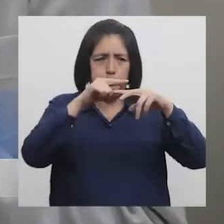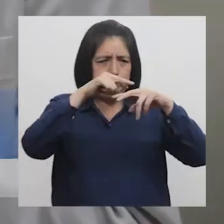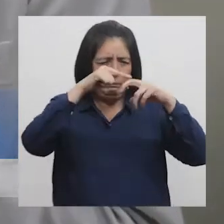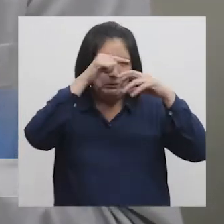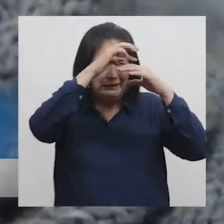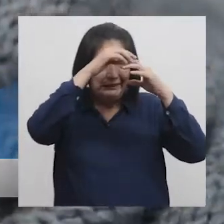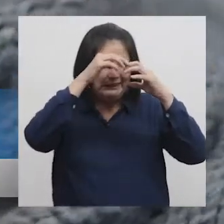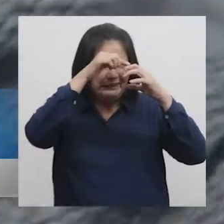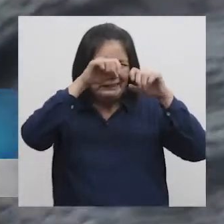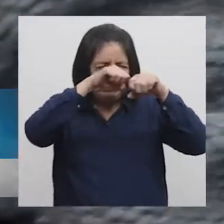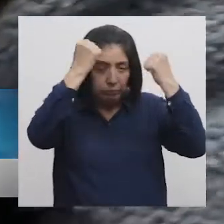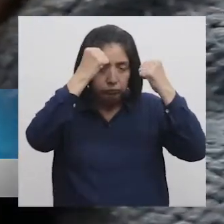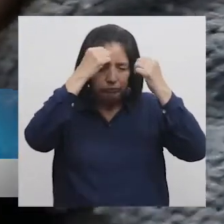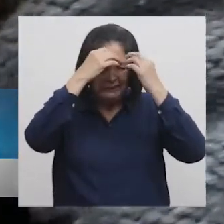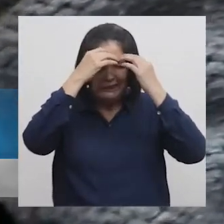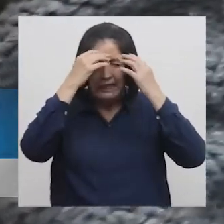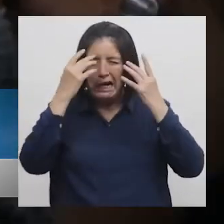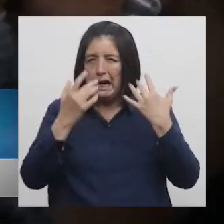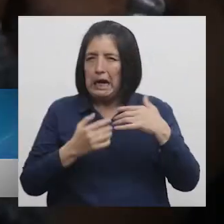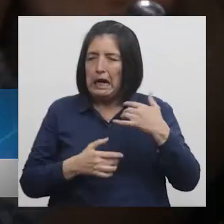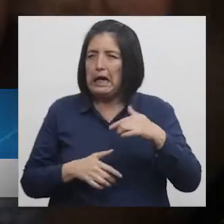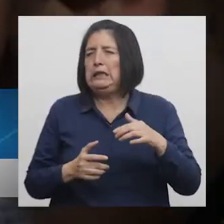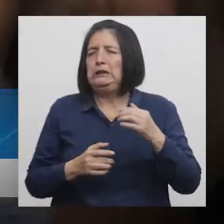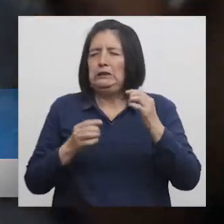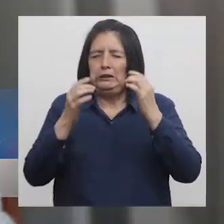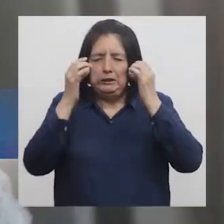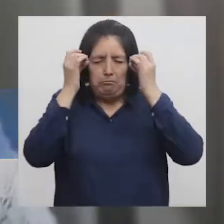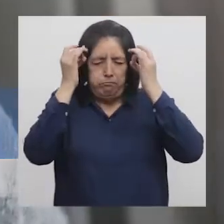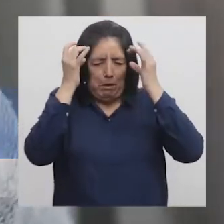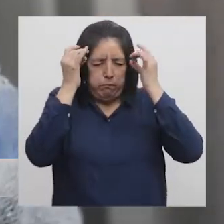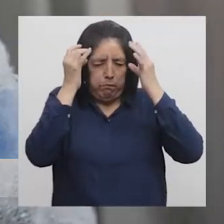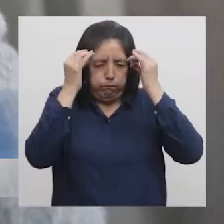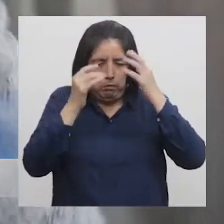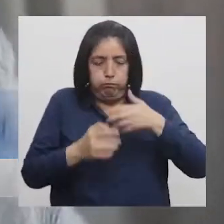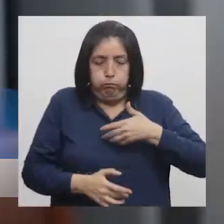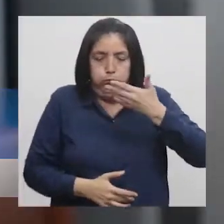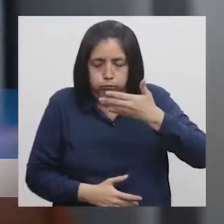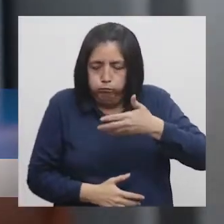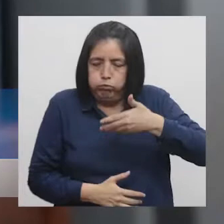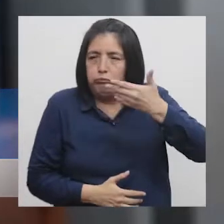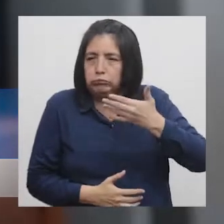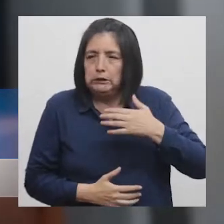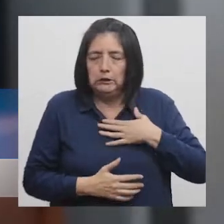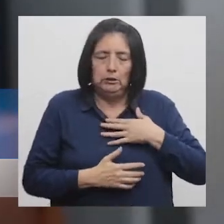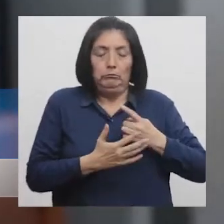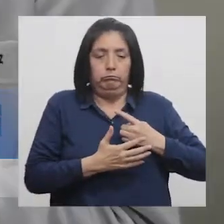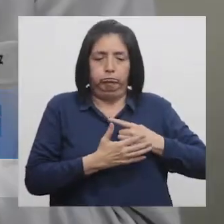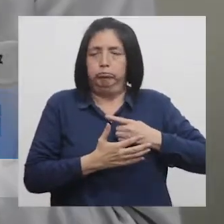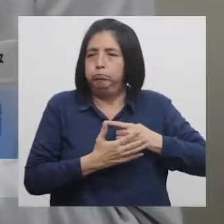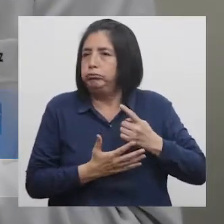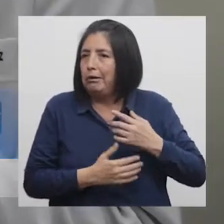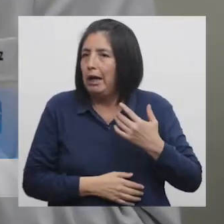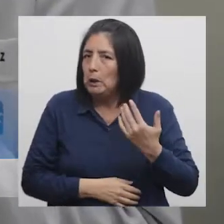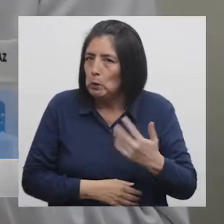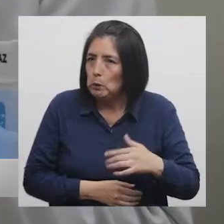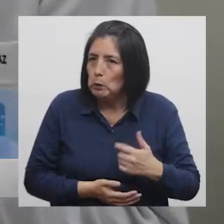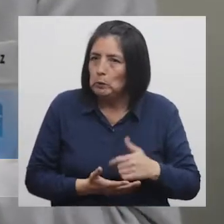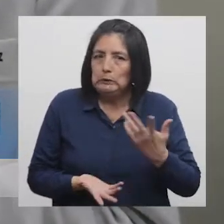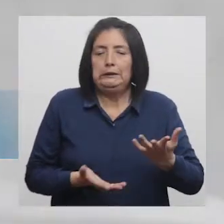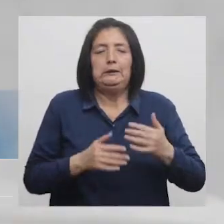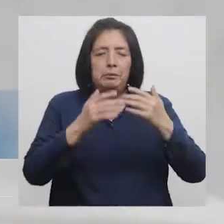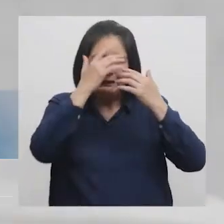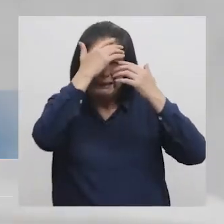demasiados síntomas Como el dolor de cabeza intenso Vómitos Convulsiones Y de acuerdo al tipo de